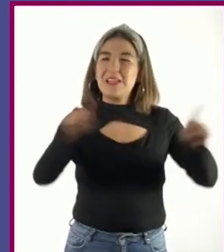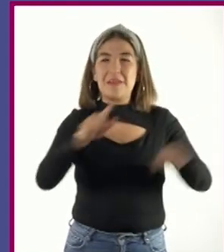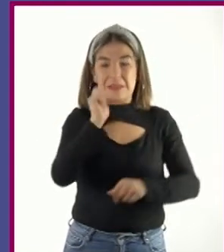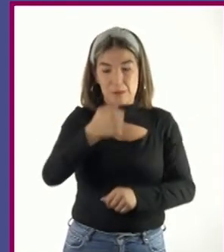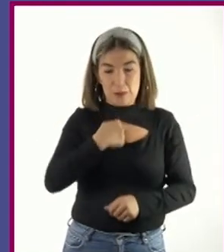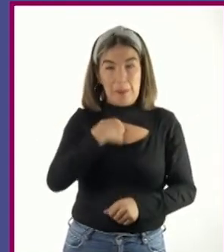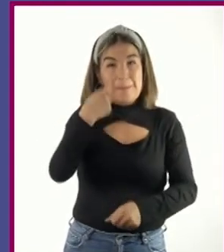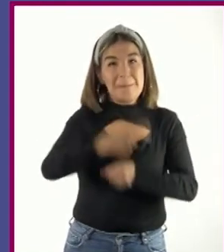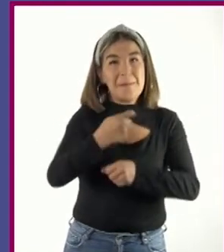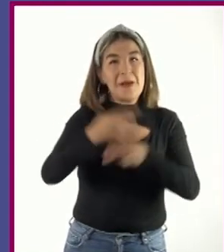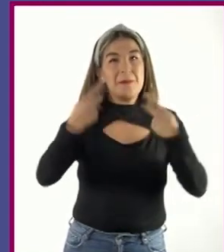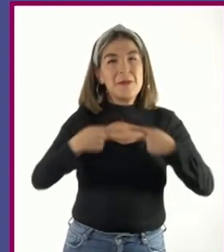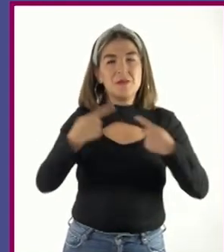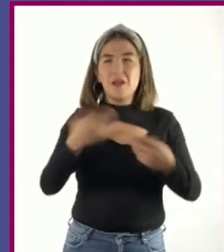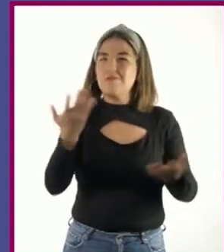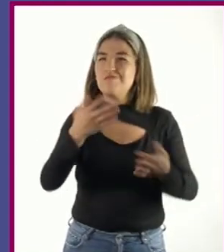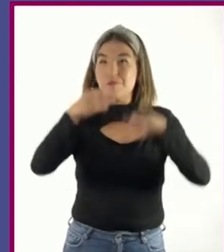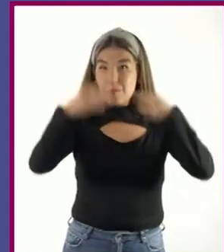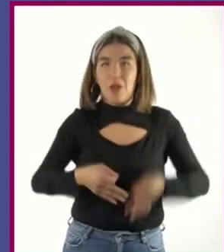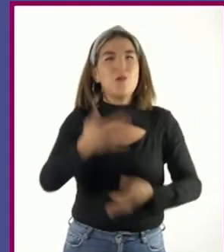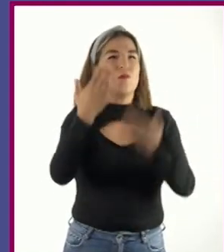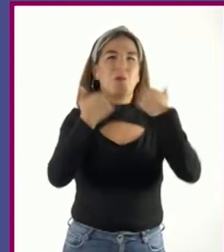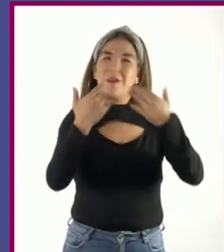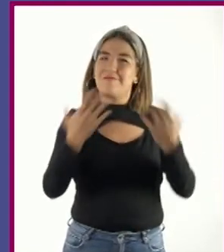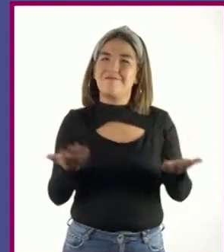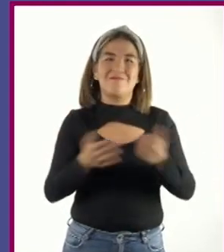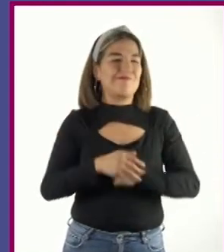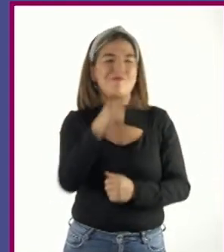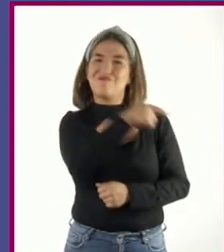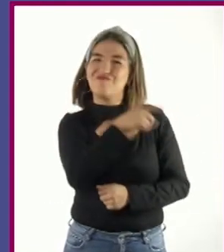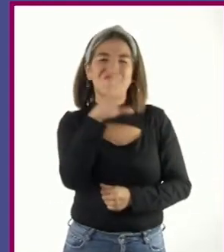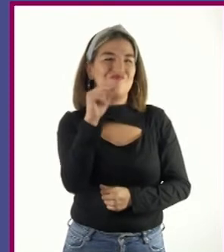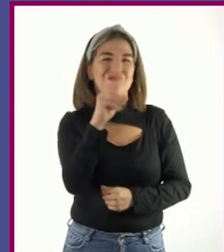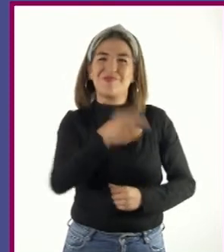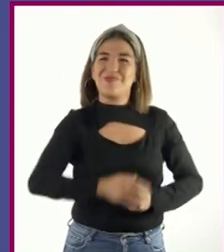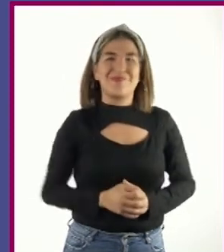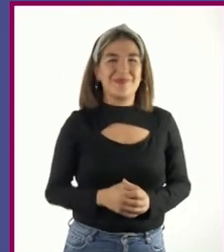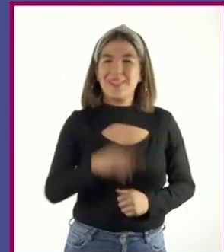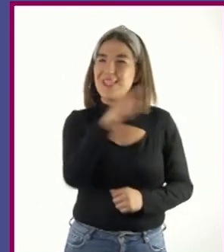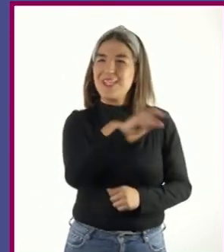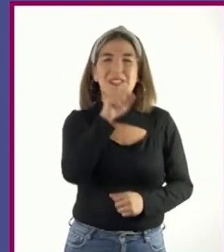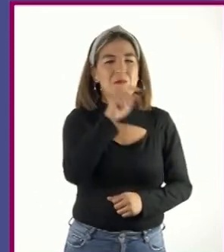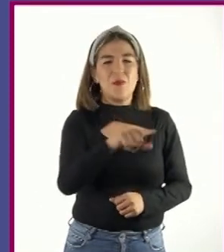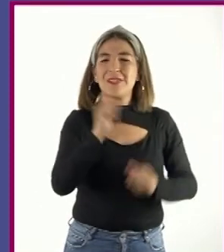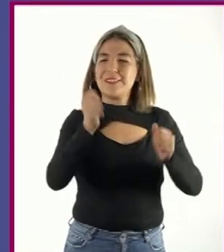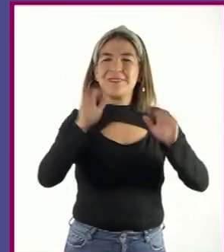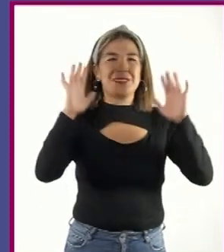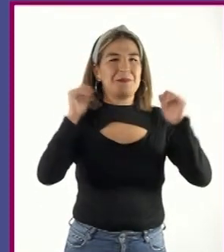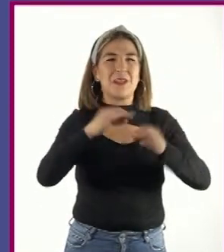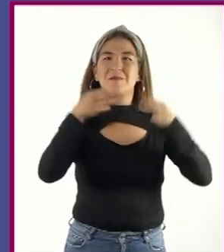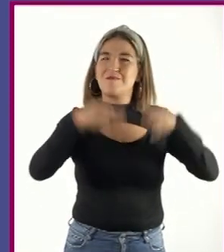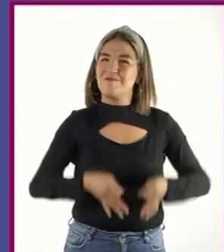persona y sin formalidad. No, esta tampoco es una despedida formal.